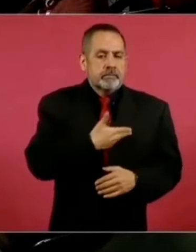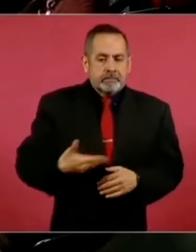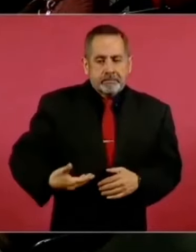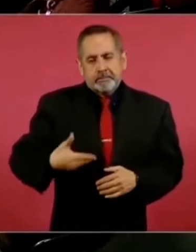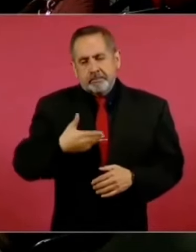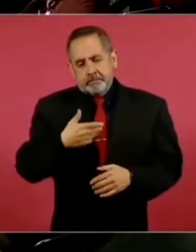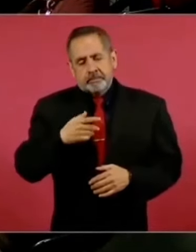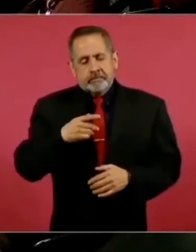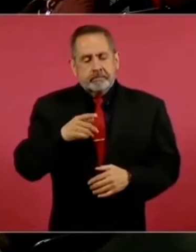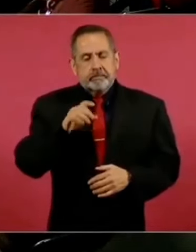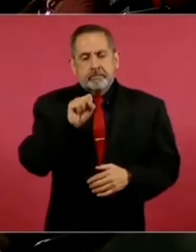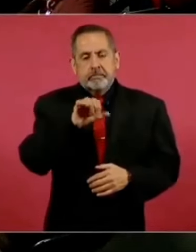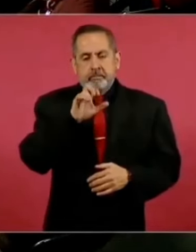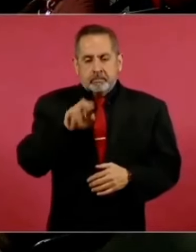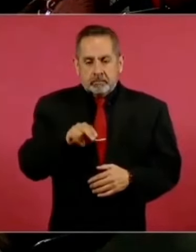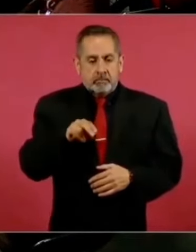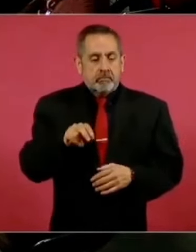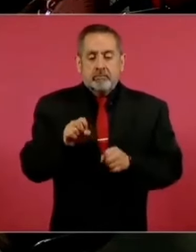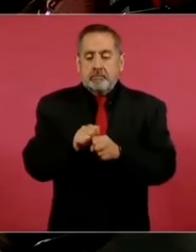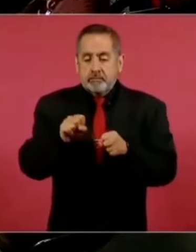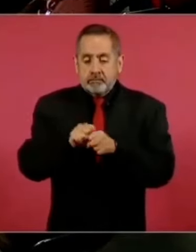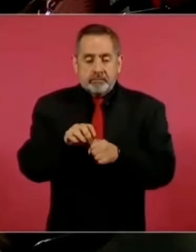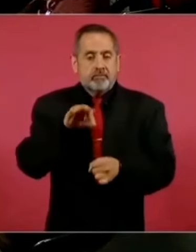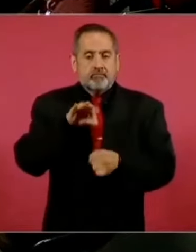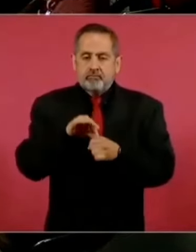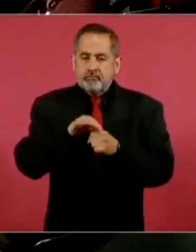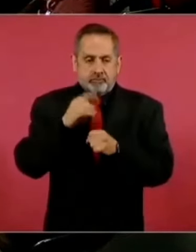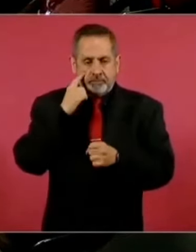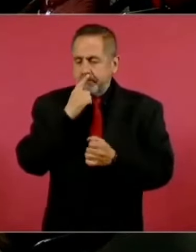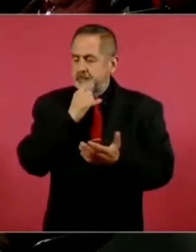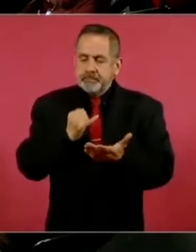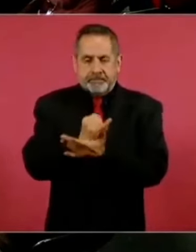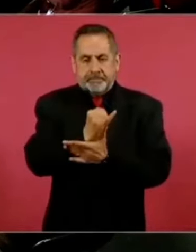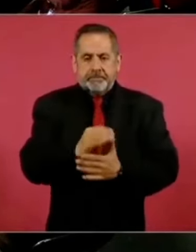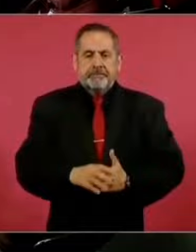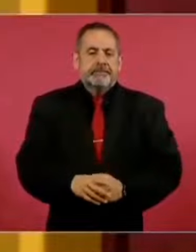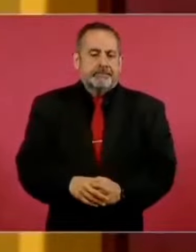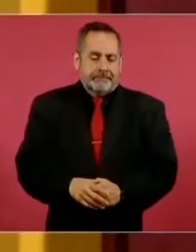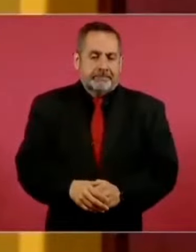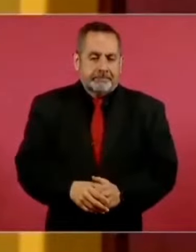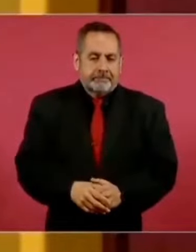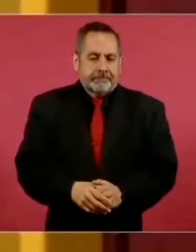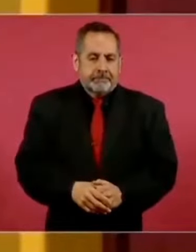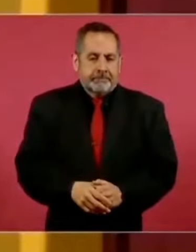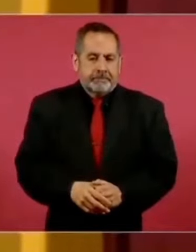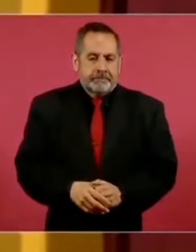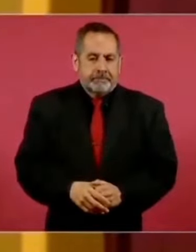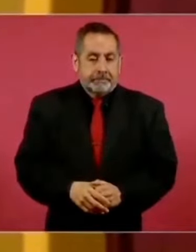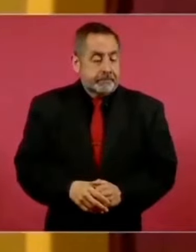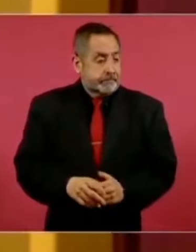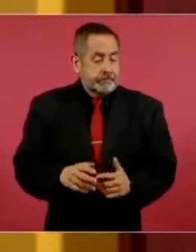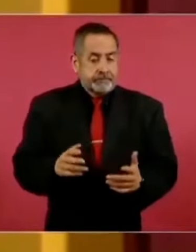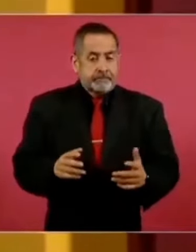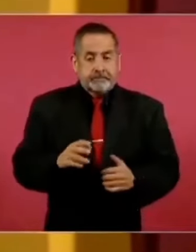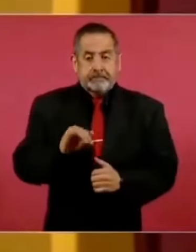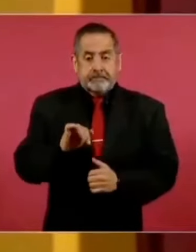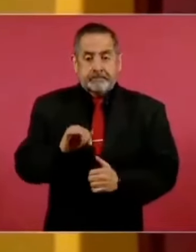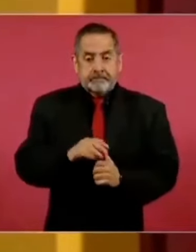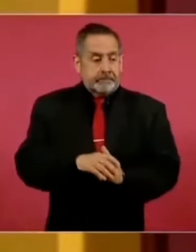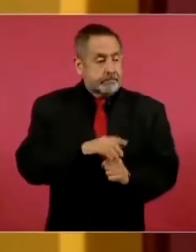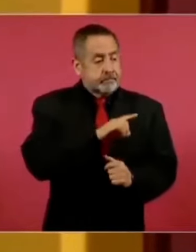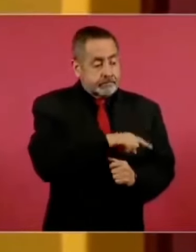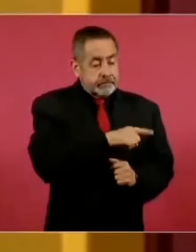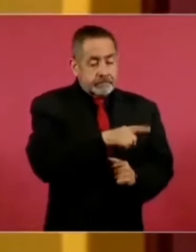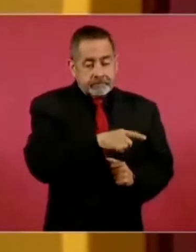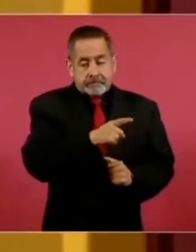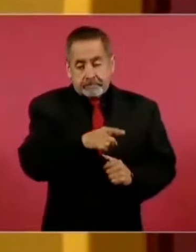presidenta de la sala tendrán voto de calidad. O sí, pero cuando se termine el proceso